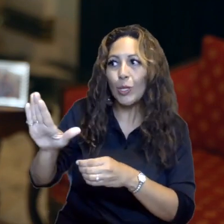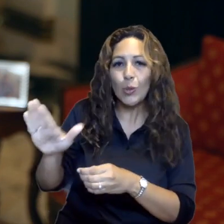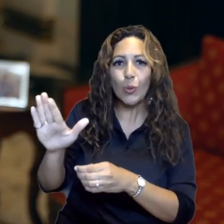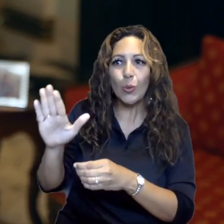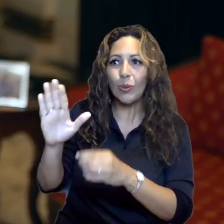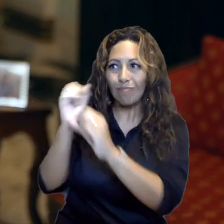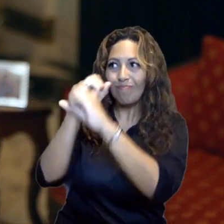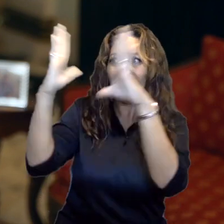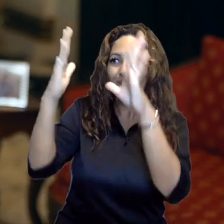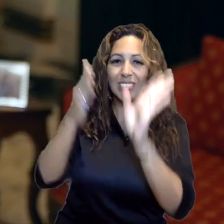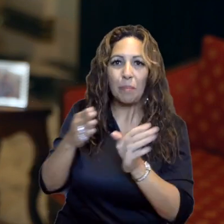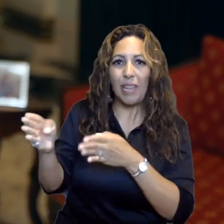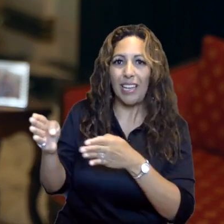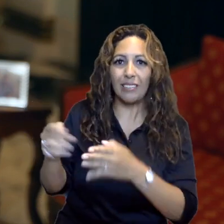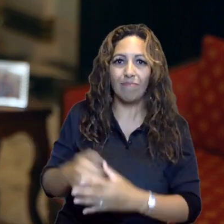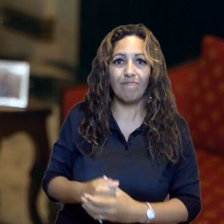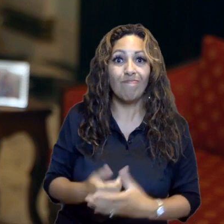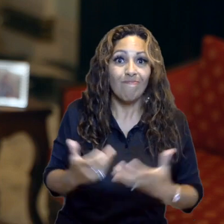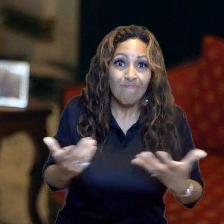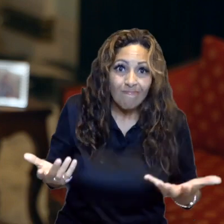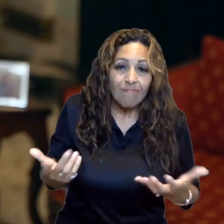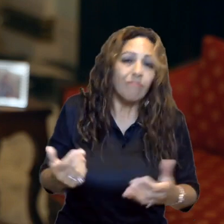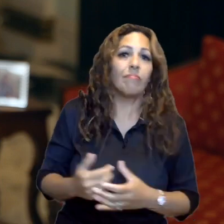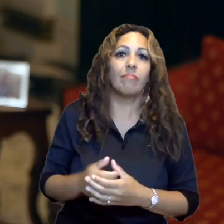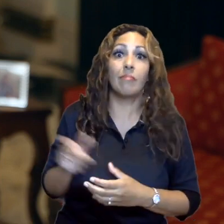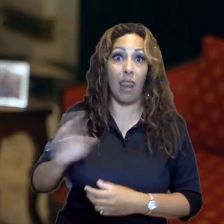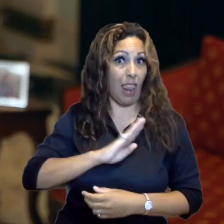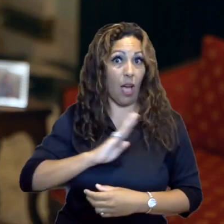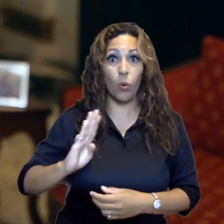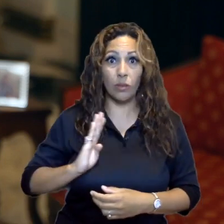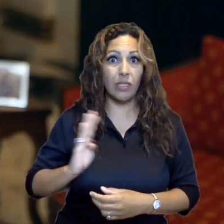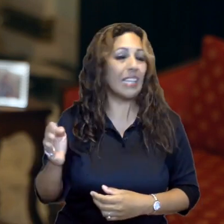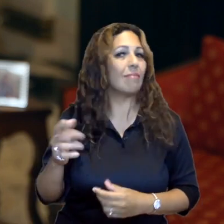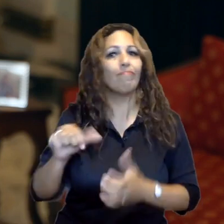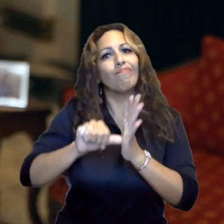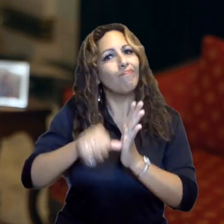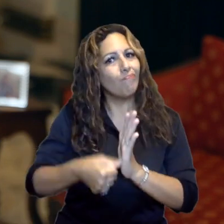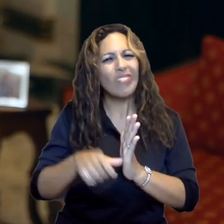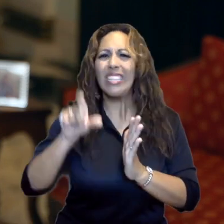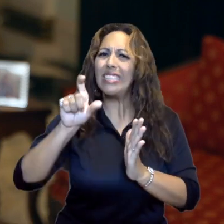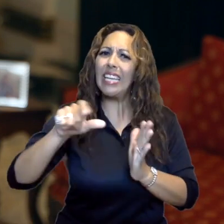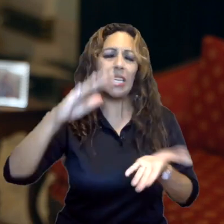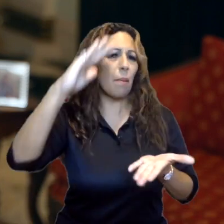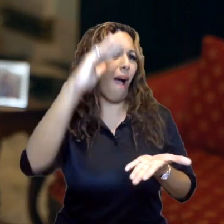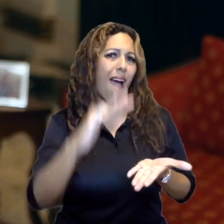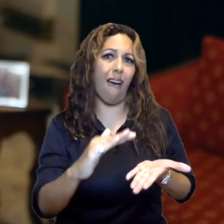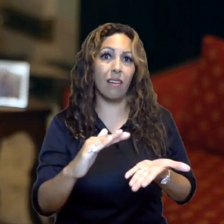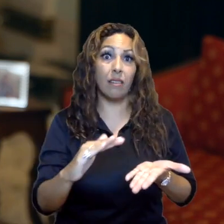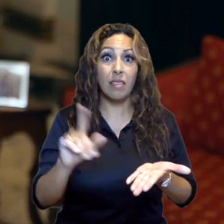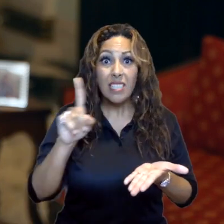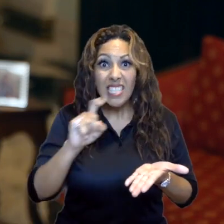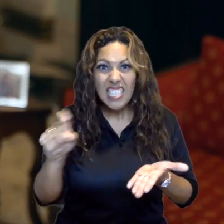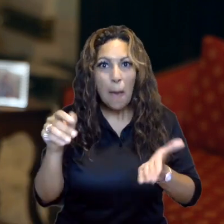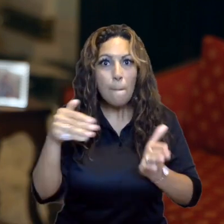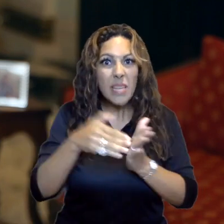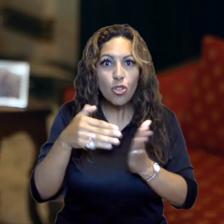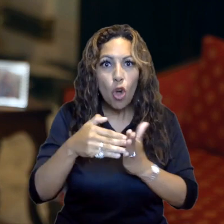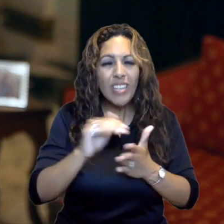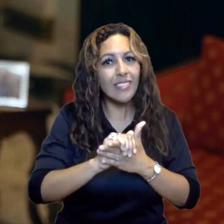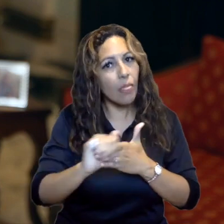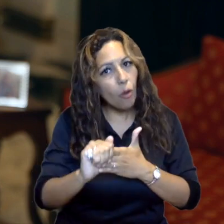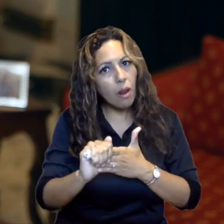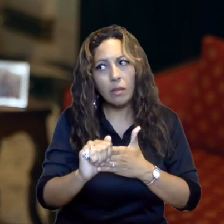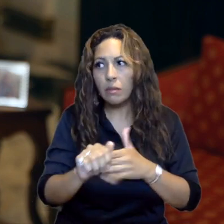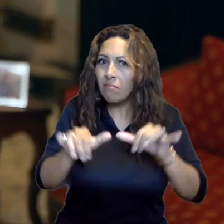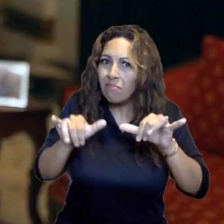incluidas en su versión del presupuesto. De hecho, la Junta insiste en reducir los gastos del gobierno por cerca de 100 millones de